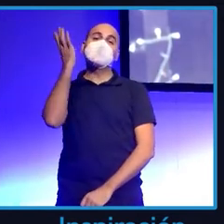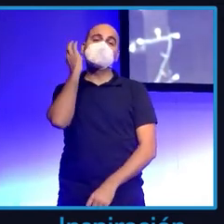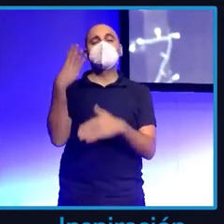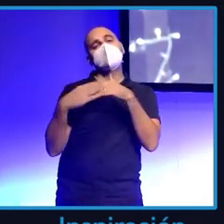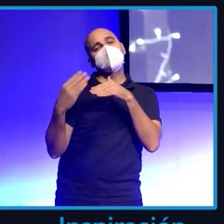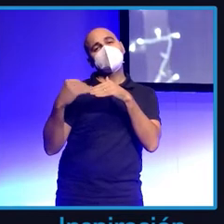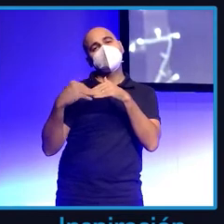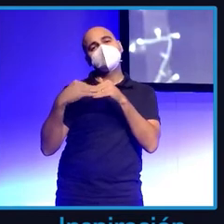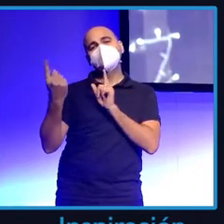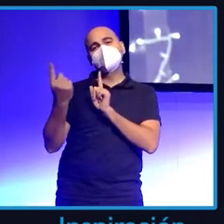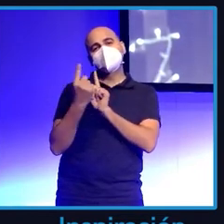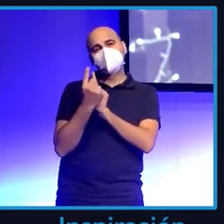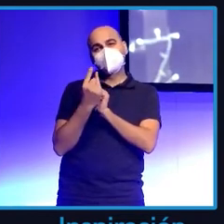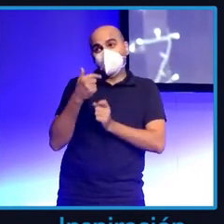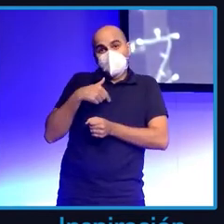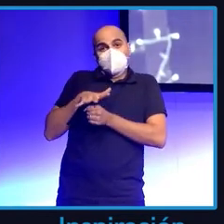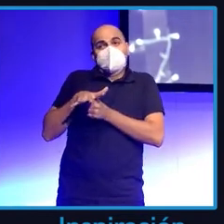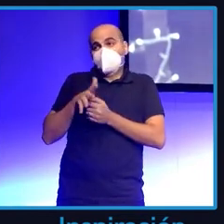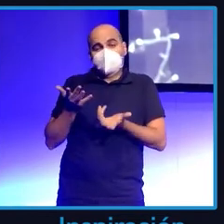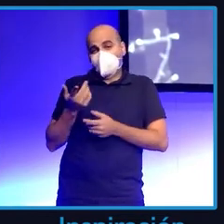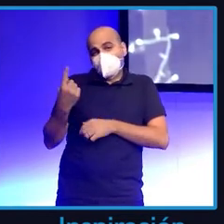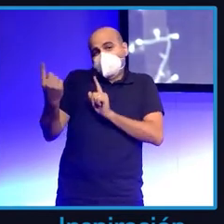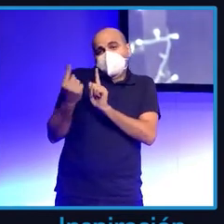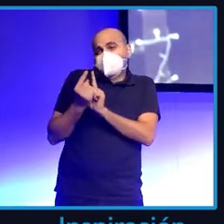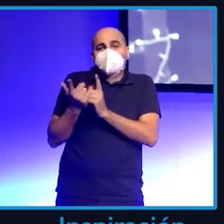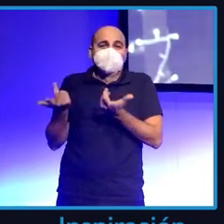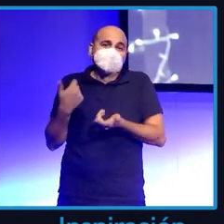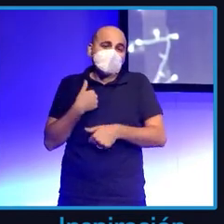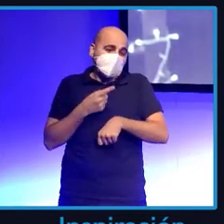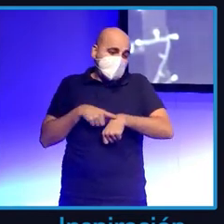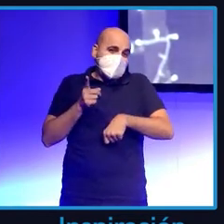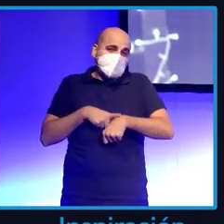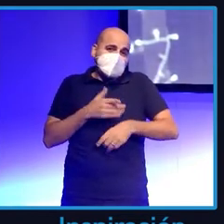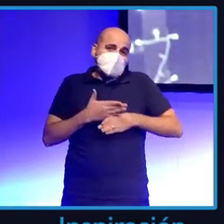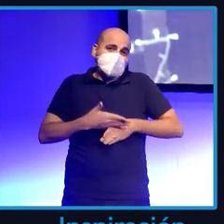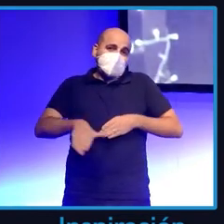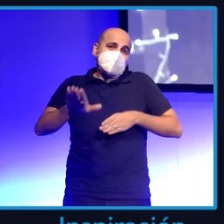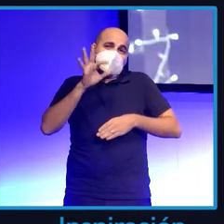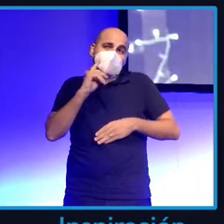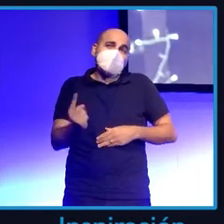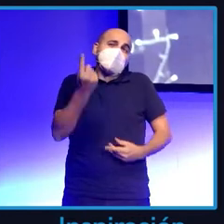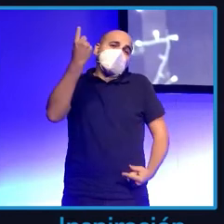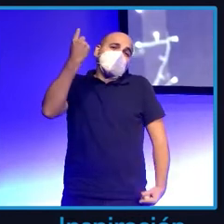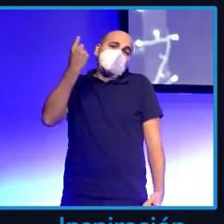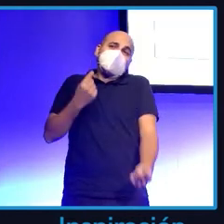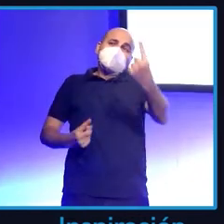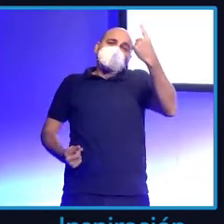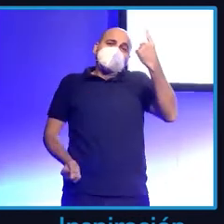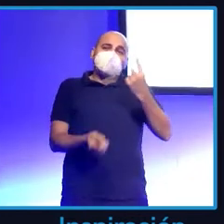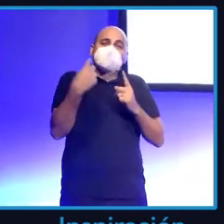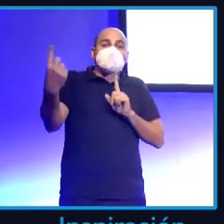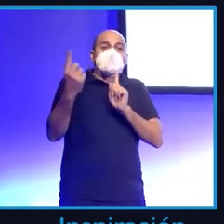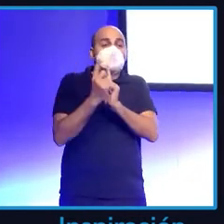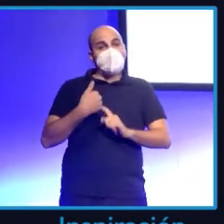este era mi perfil, tenía bastante tiempo y bueno, entre señora y señora abrí mi blog para hablar de salud, de